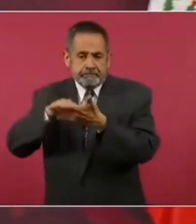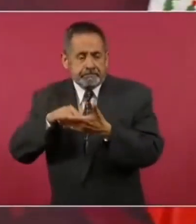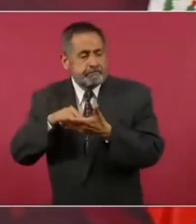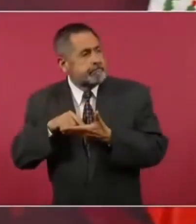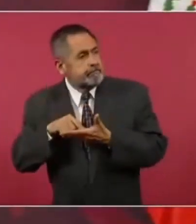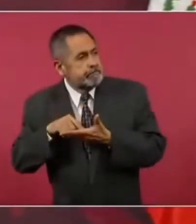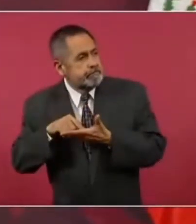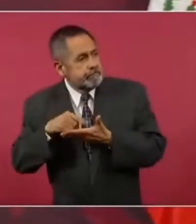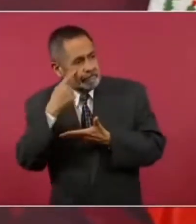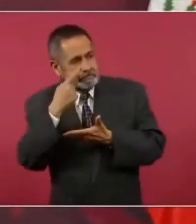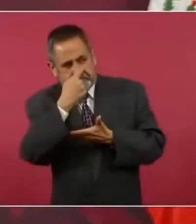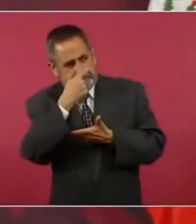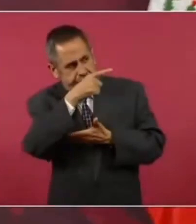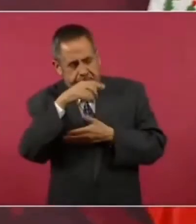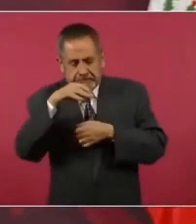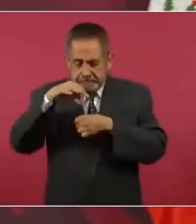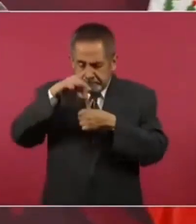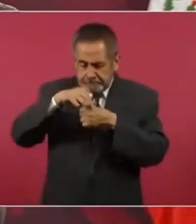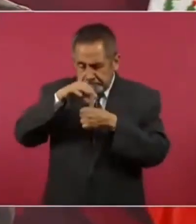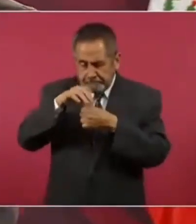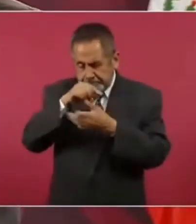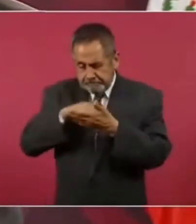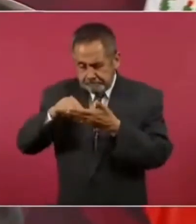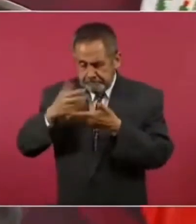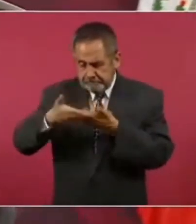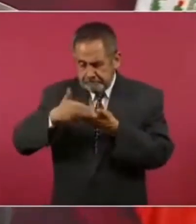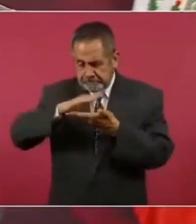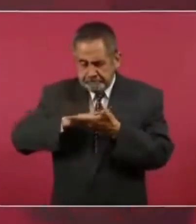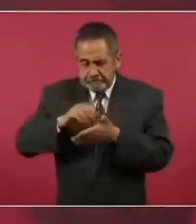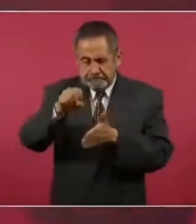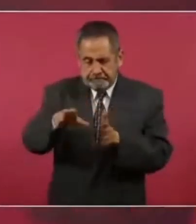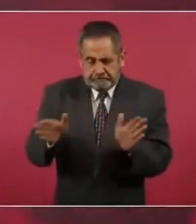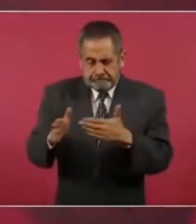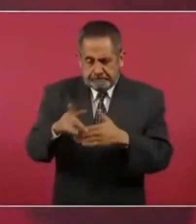Con voto universal, directo, secreto.